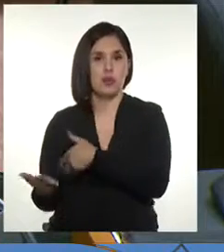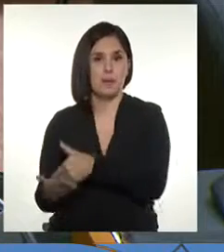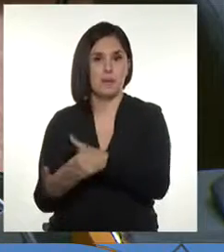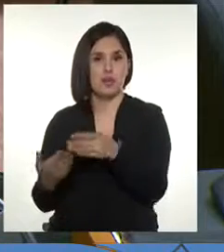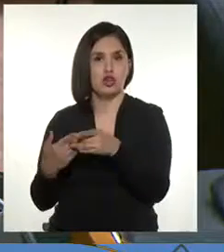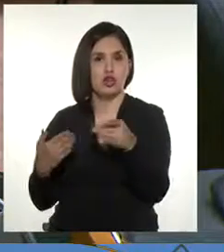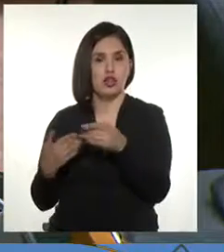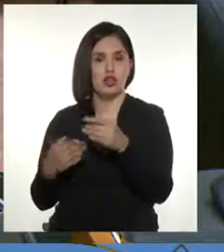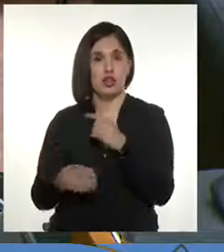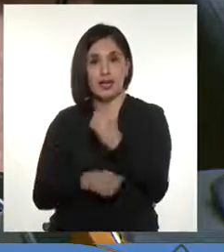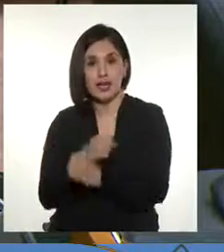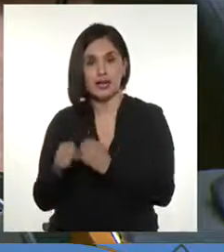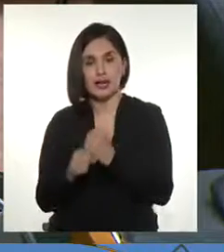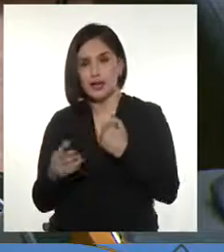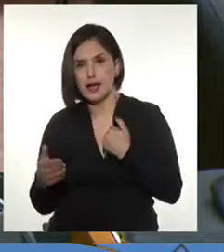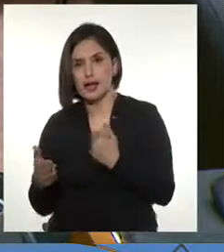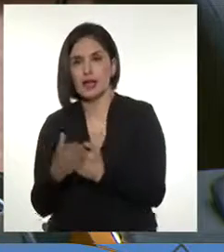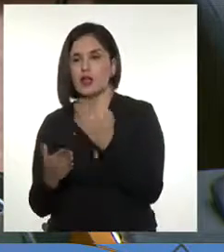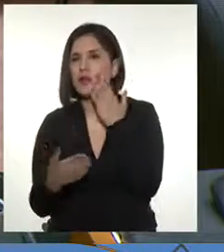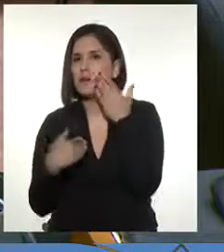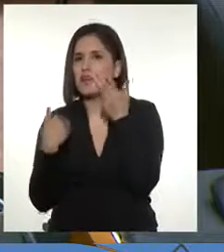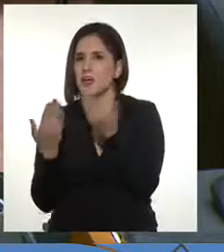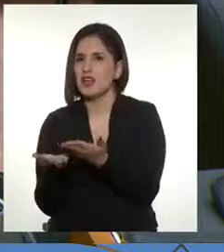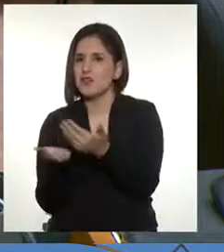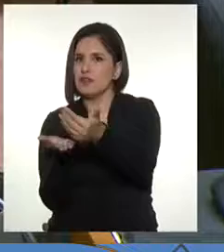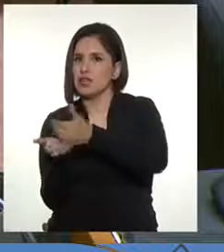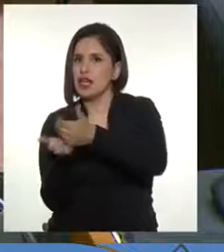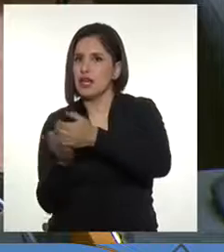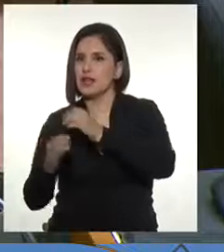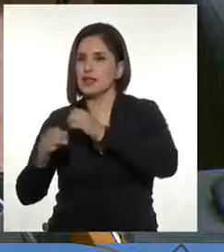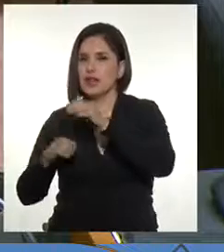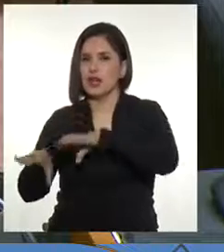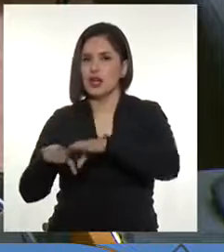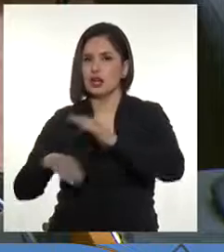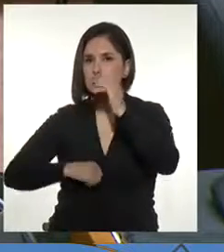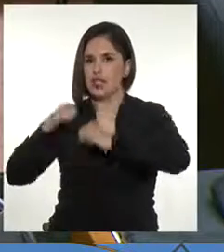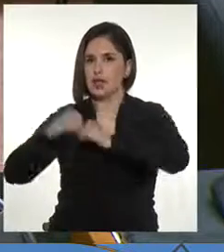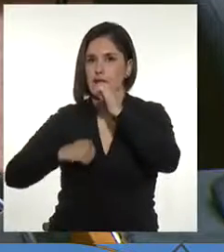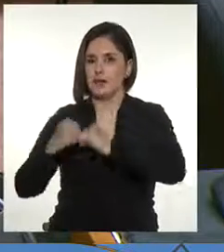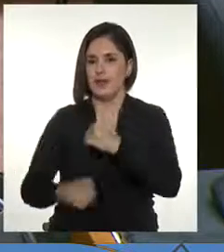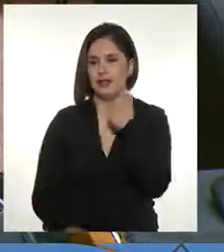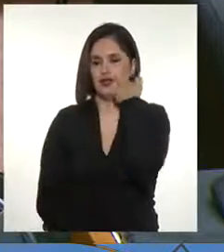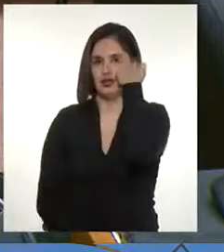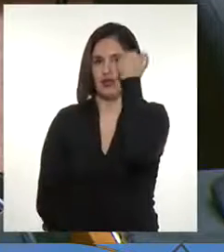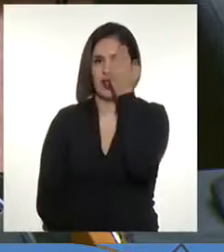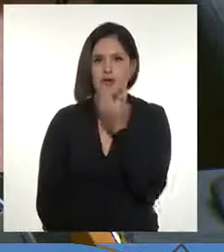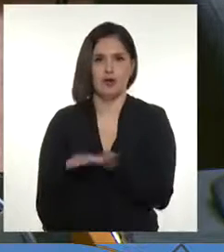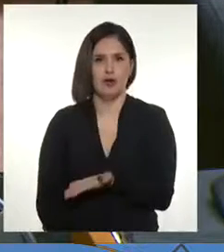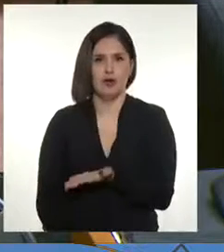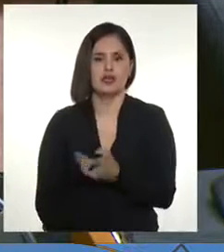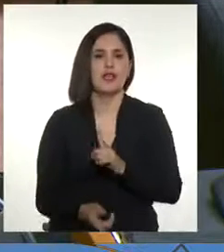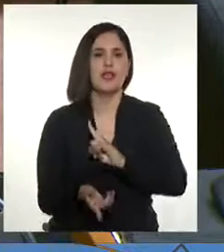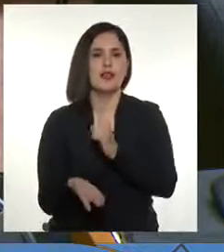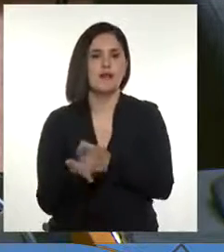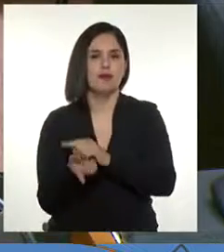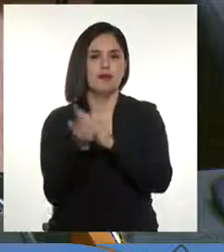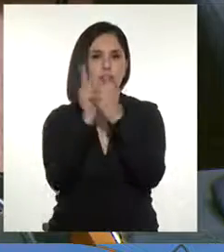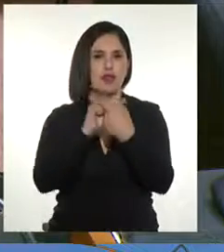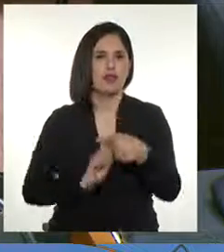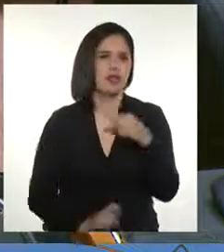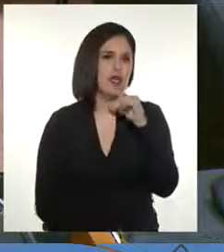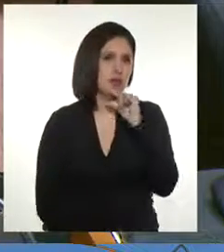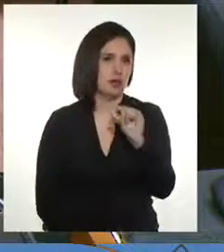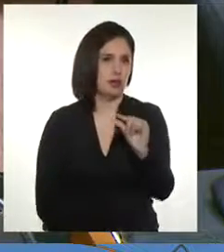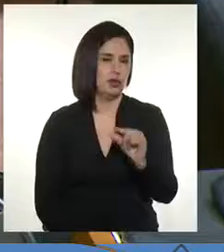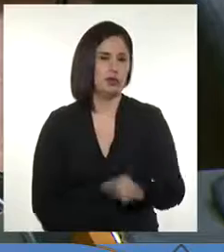anuales, en beneficio de las rentas del capital, es una vergüenza que debemos modificar a la brevedad.